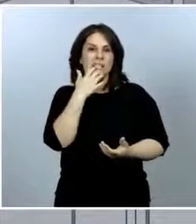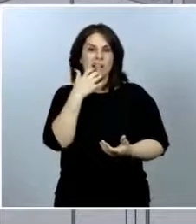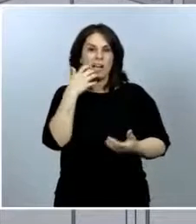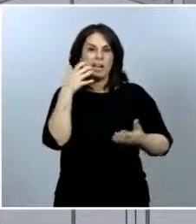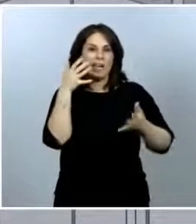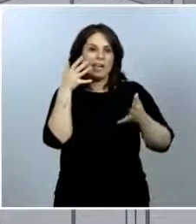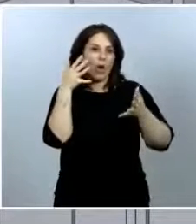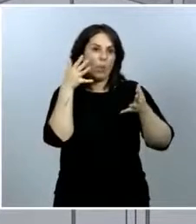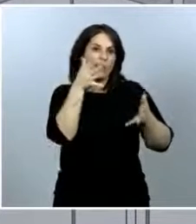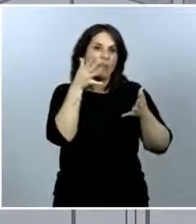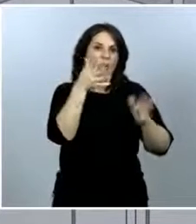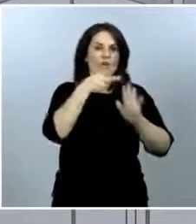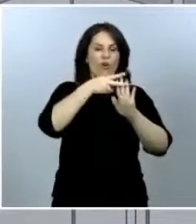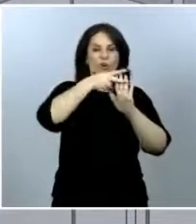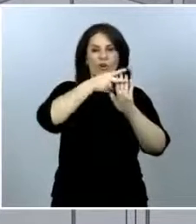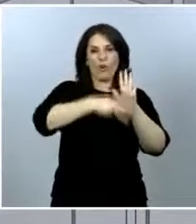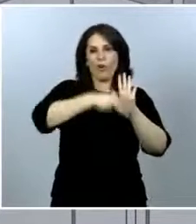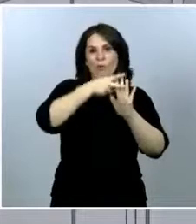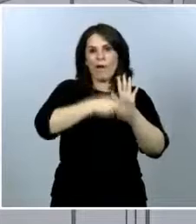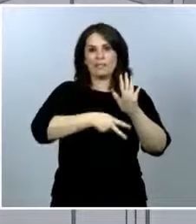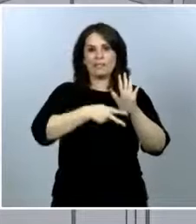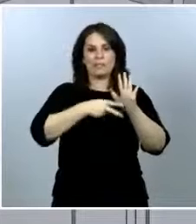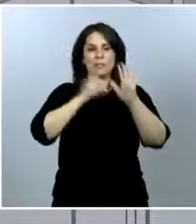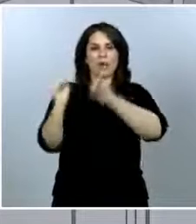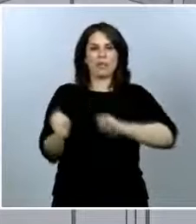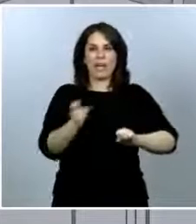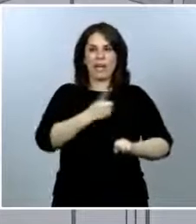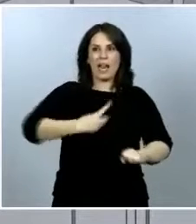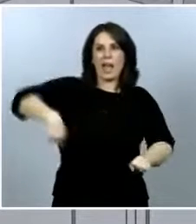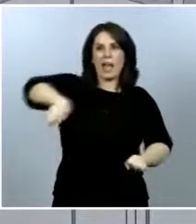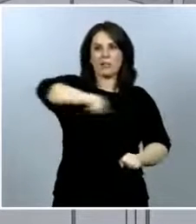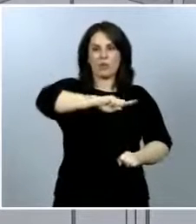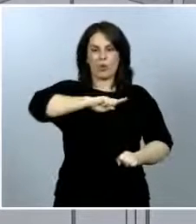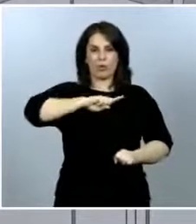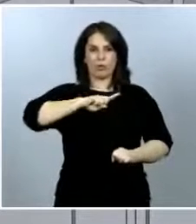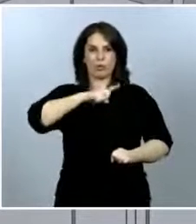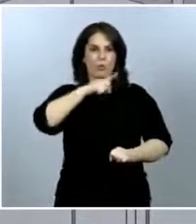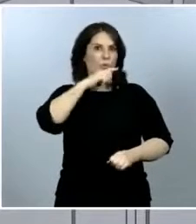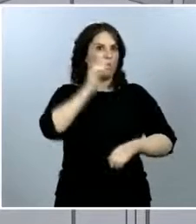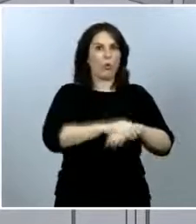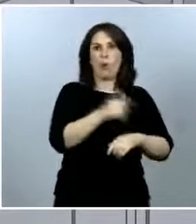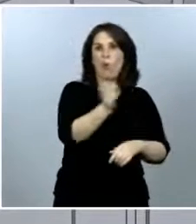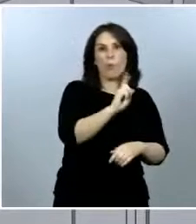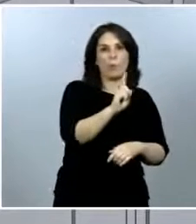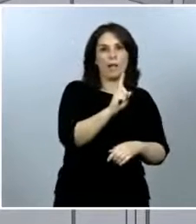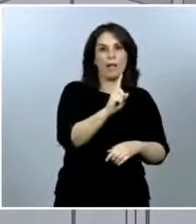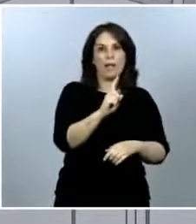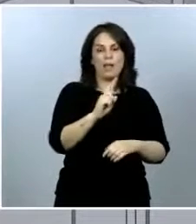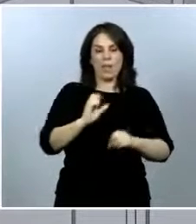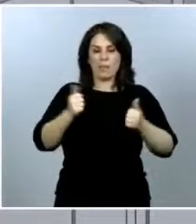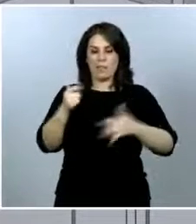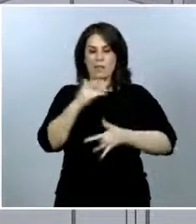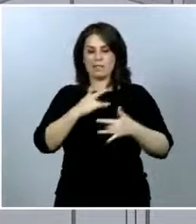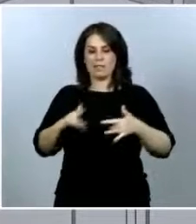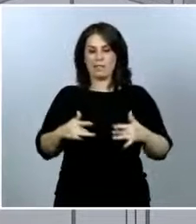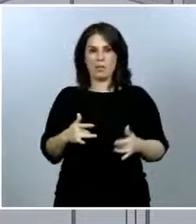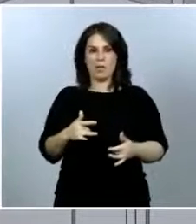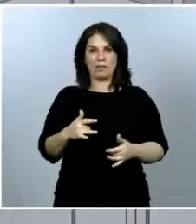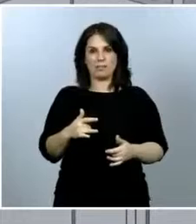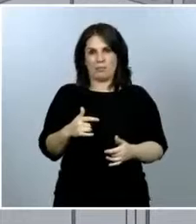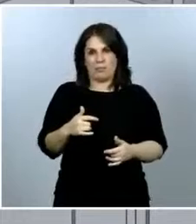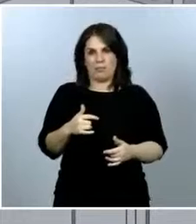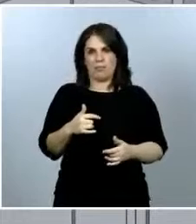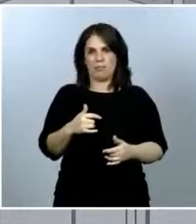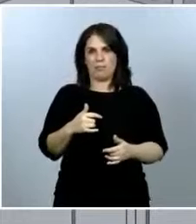unas normas que nos protegen a todos en un momento, es posible que tampoco lo hagan cuando tengan síntomas y tengan que ir